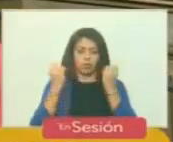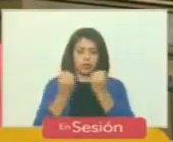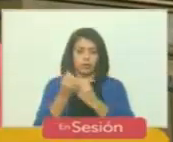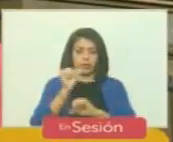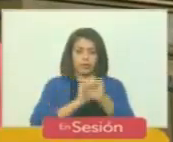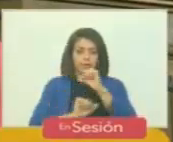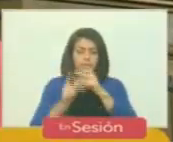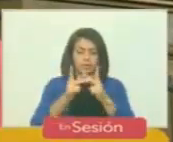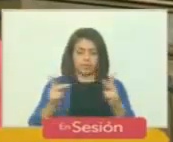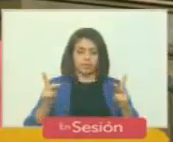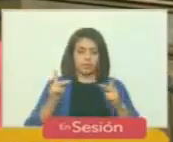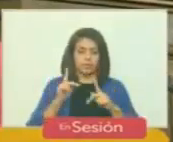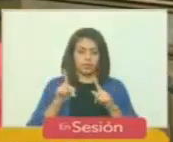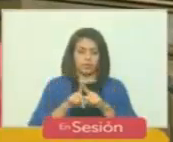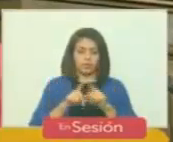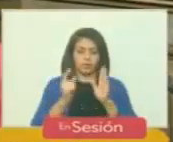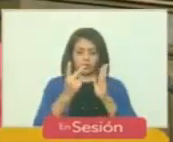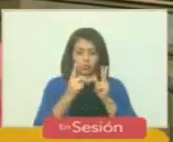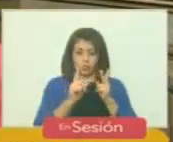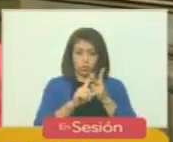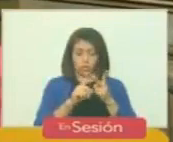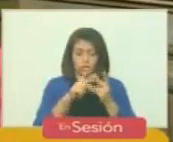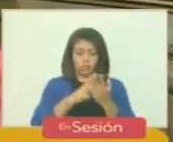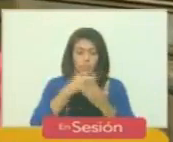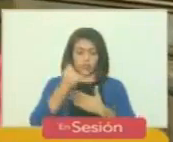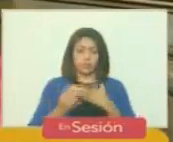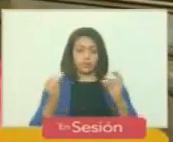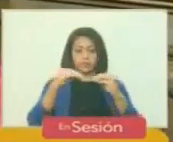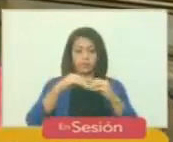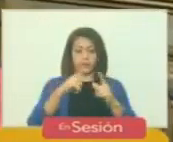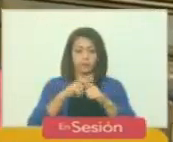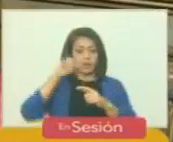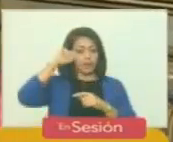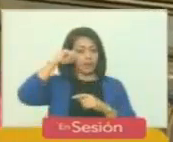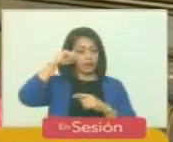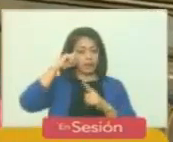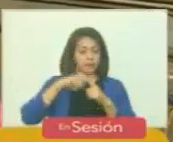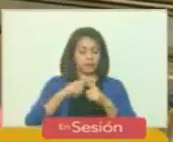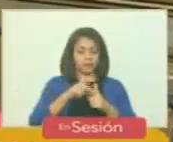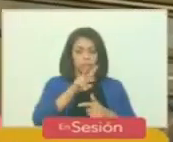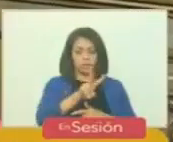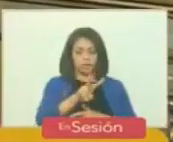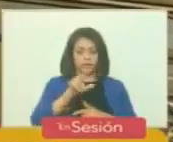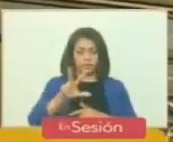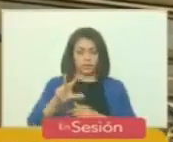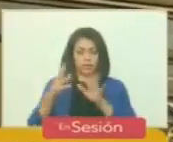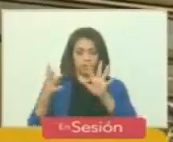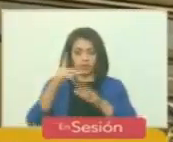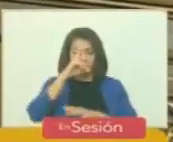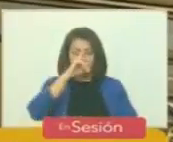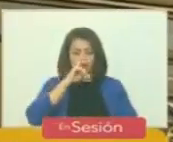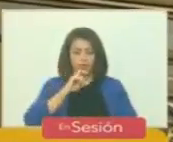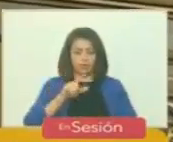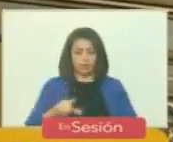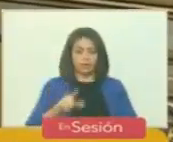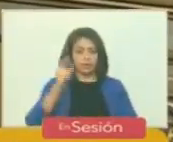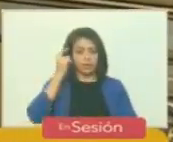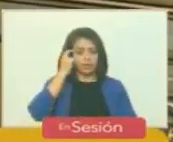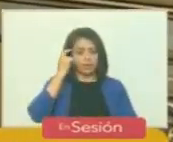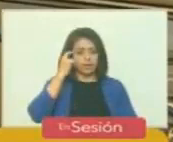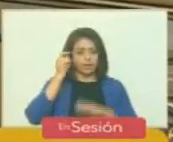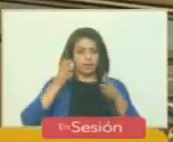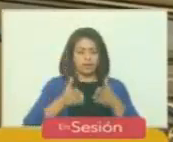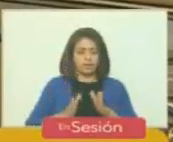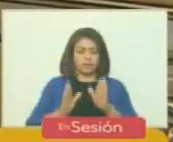Defensa Pública. Punto número dos, proyecto de acuerdo en conmemoración de los 239 años con motivo del